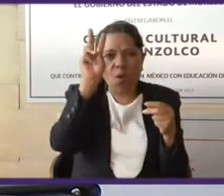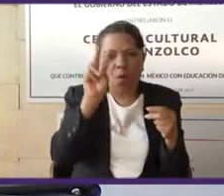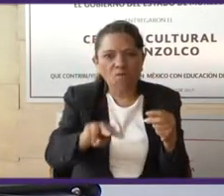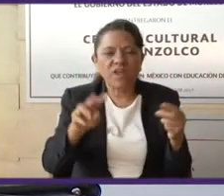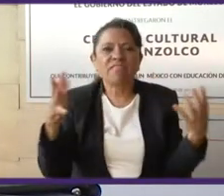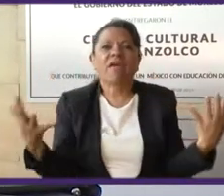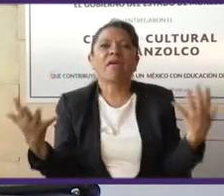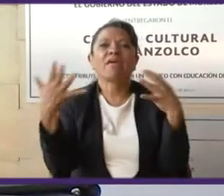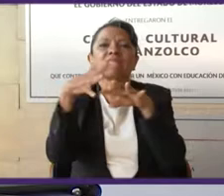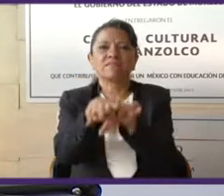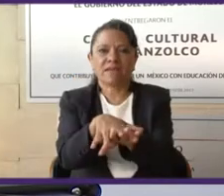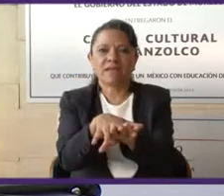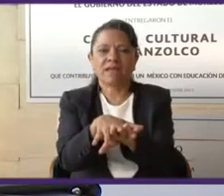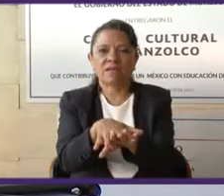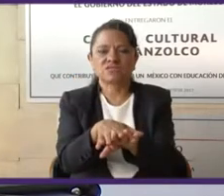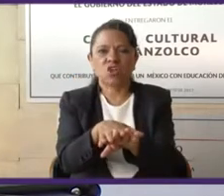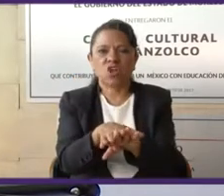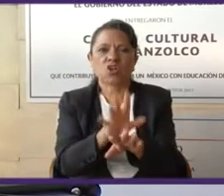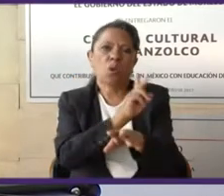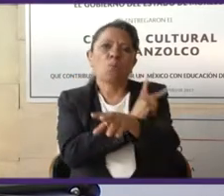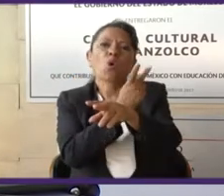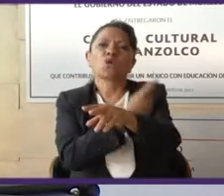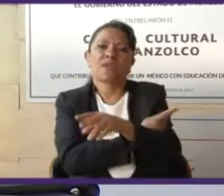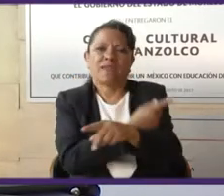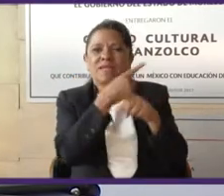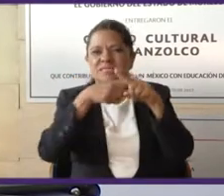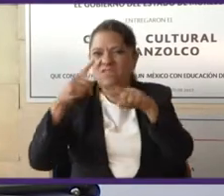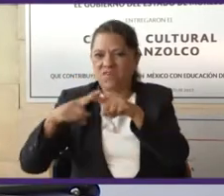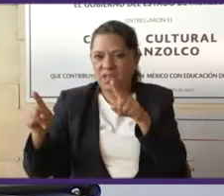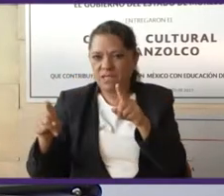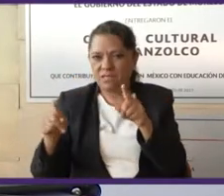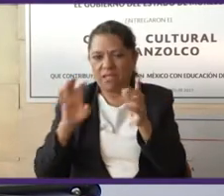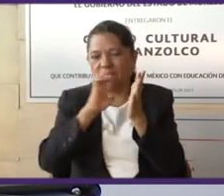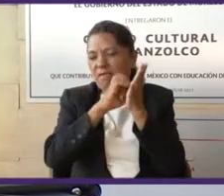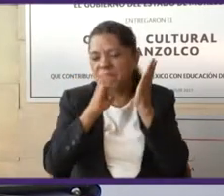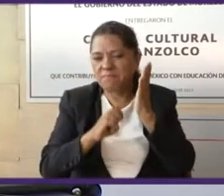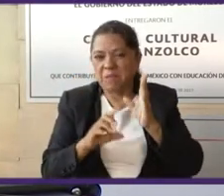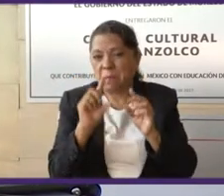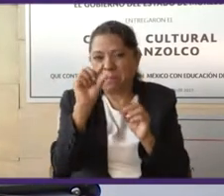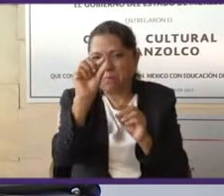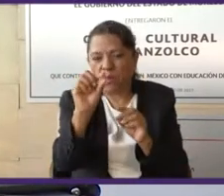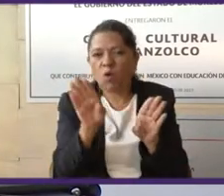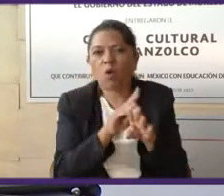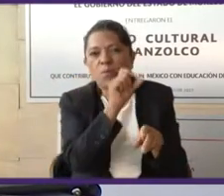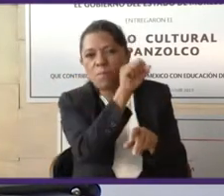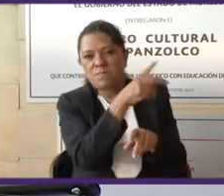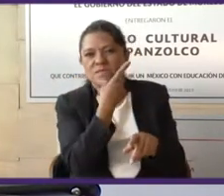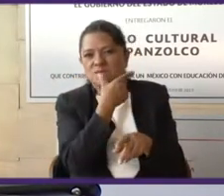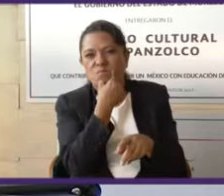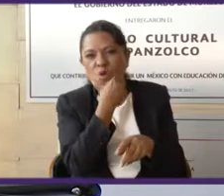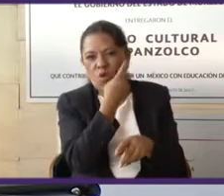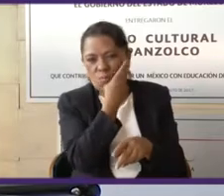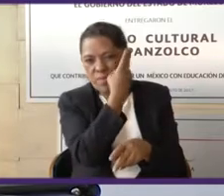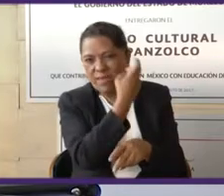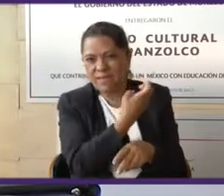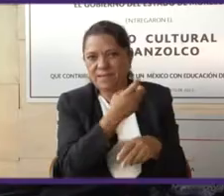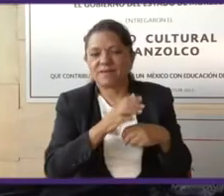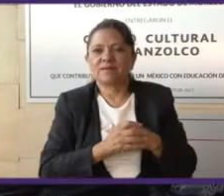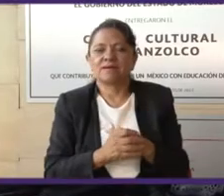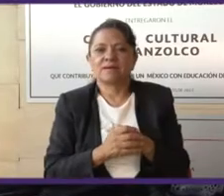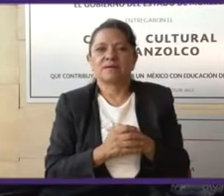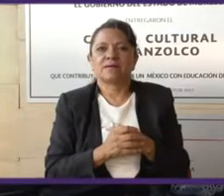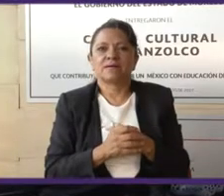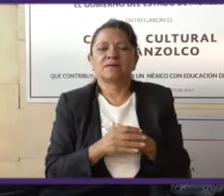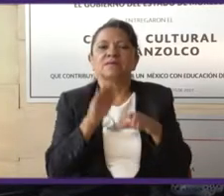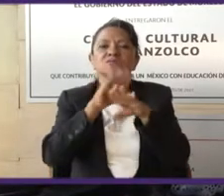integración de poderes, por decir lo mínimo, como tú mismo lo apuntaste en el